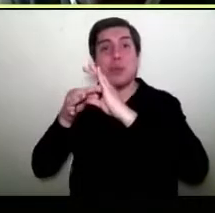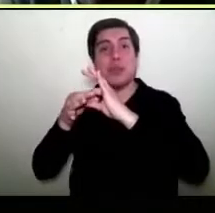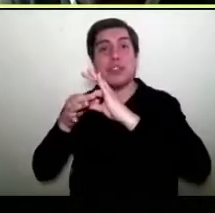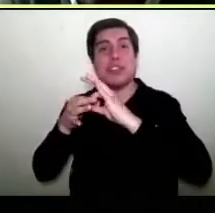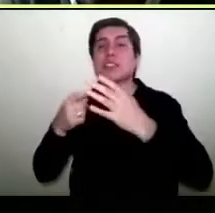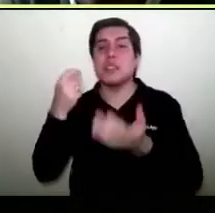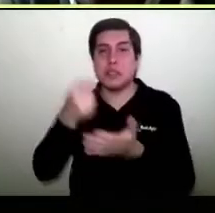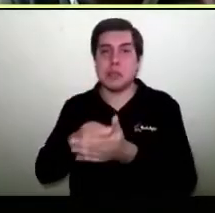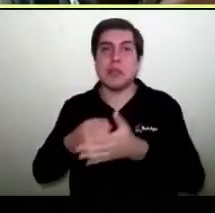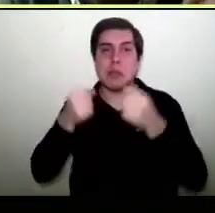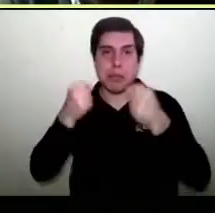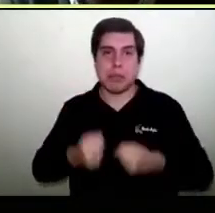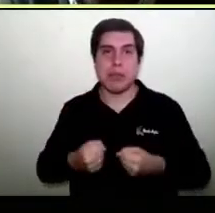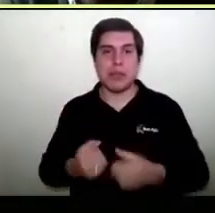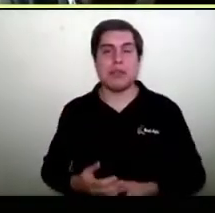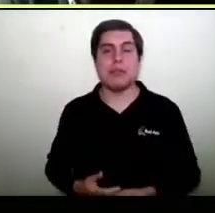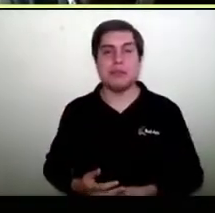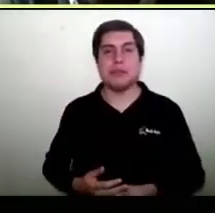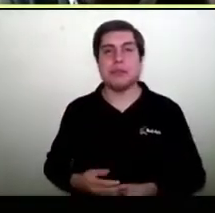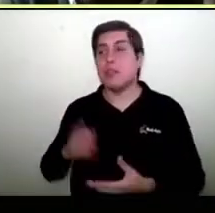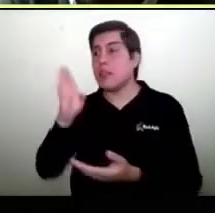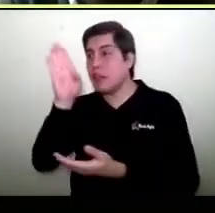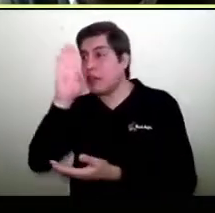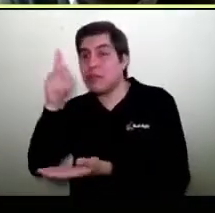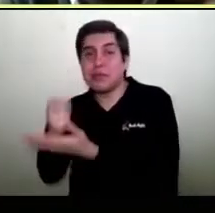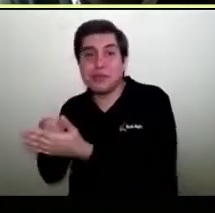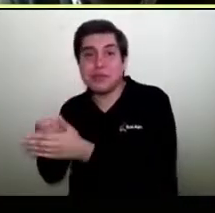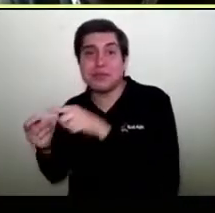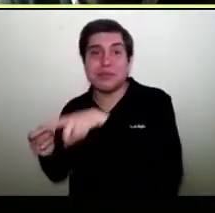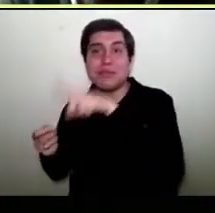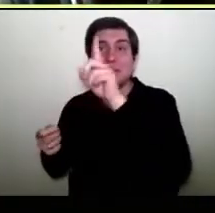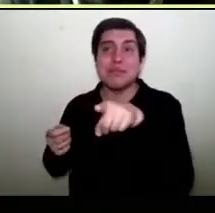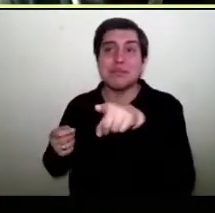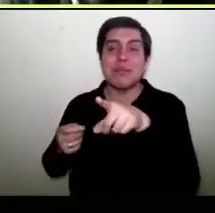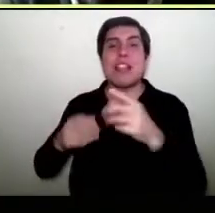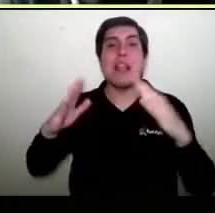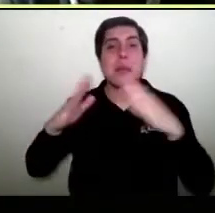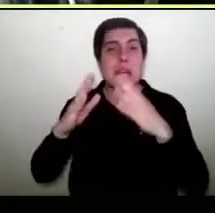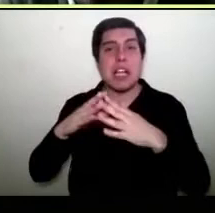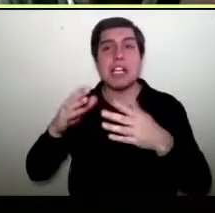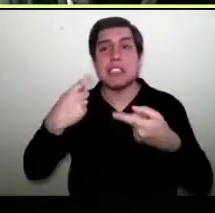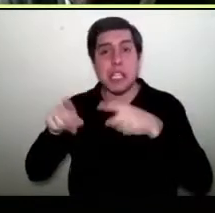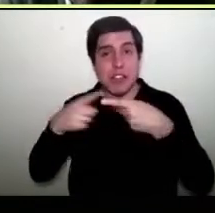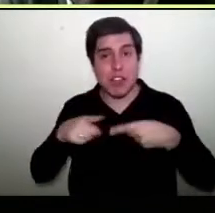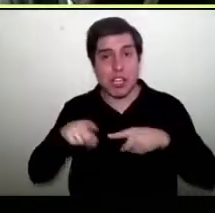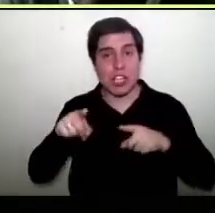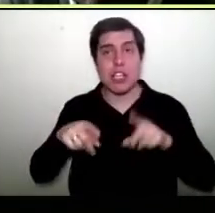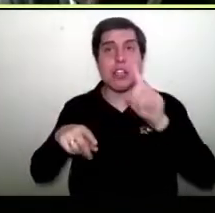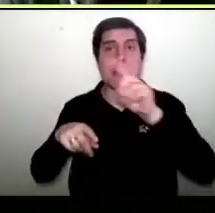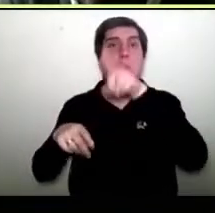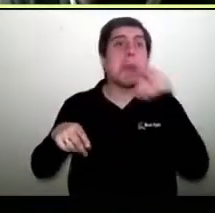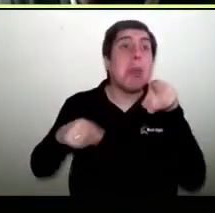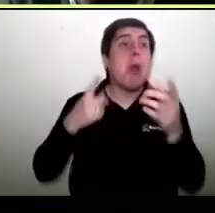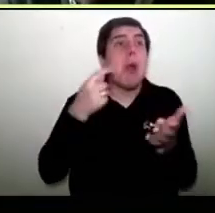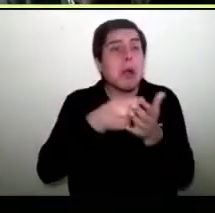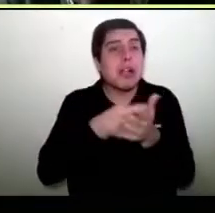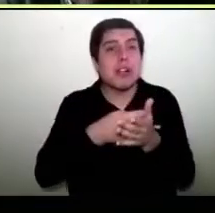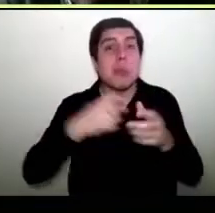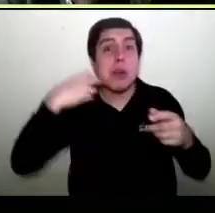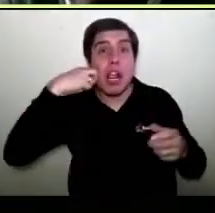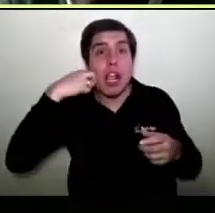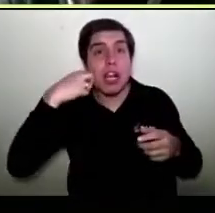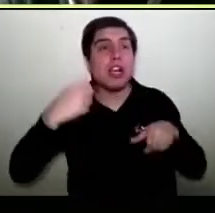un solo pago la persona puede comprar lo que es la mascota, comprar cosas para la casa, comprar a lo mejor carne,